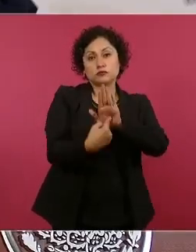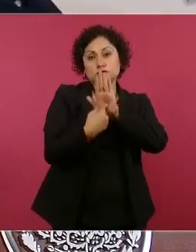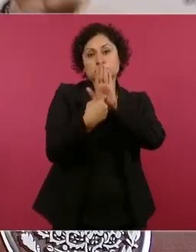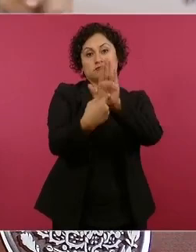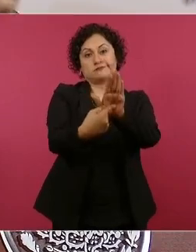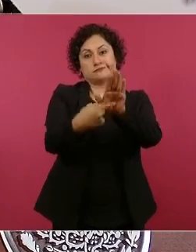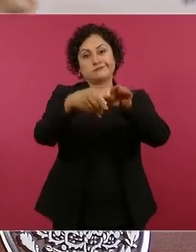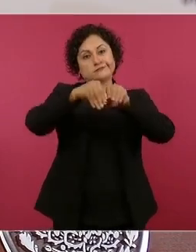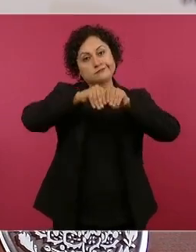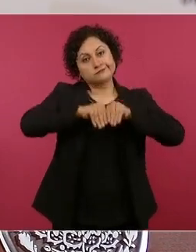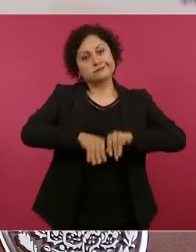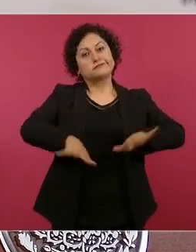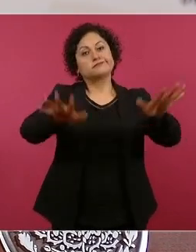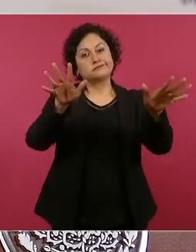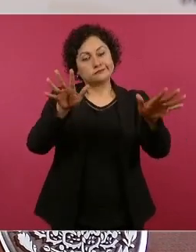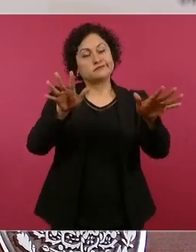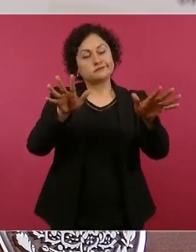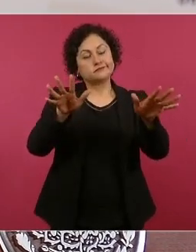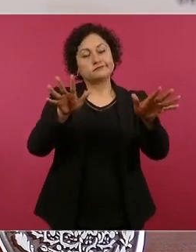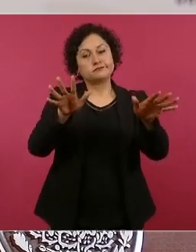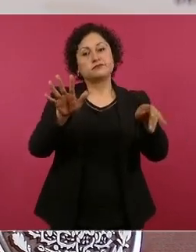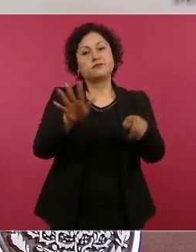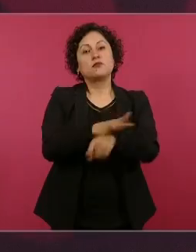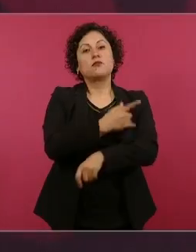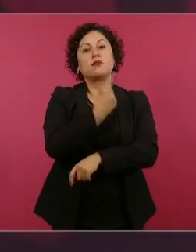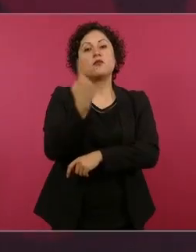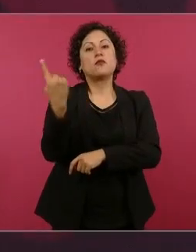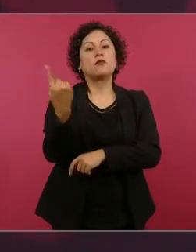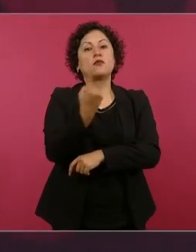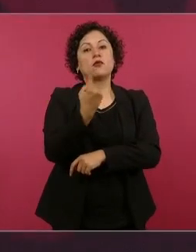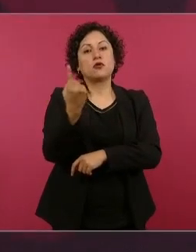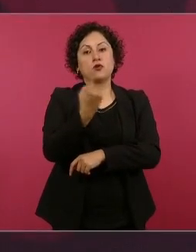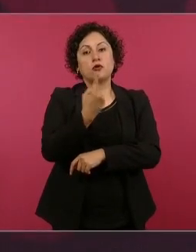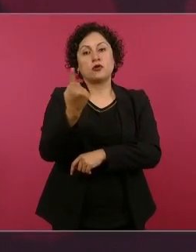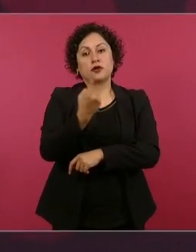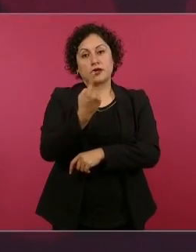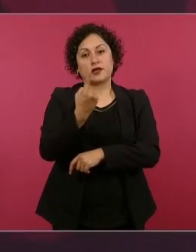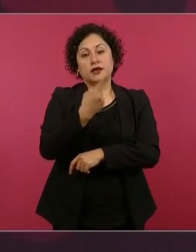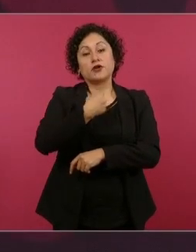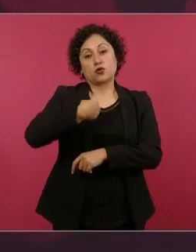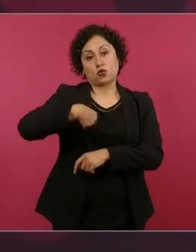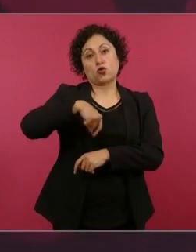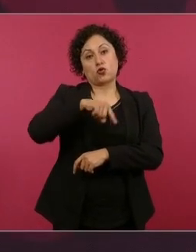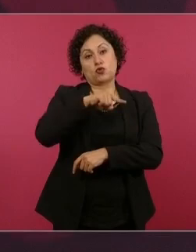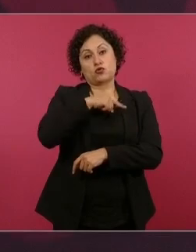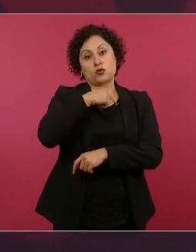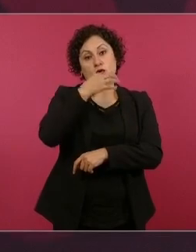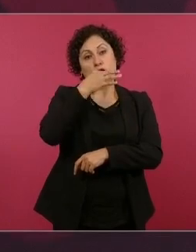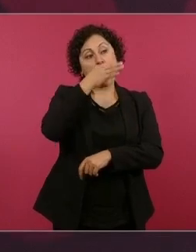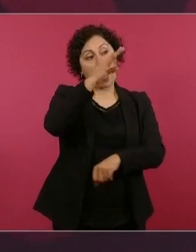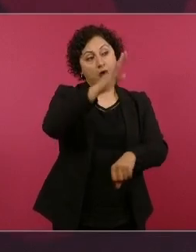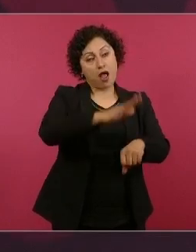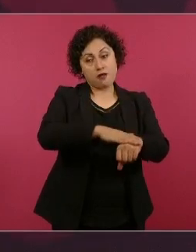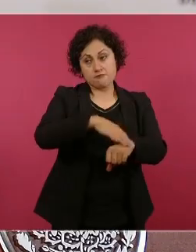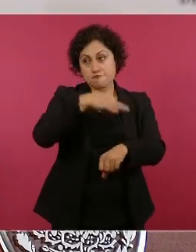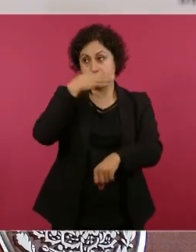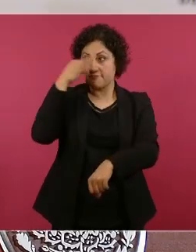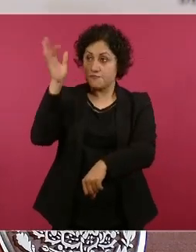advirtiéndole a la gente,